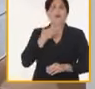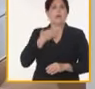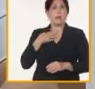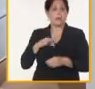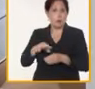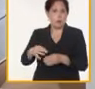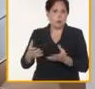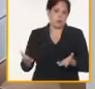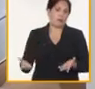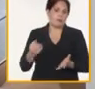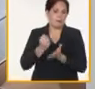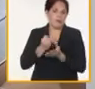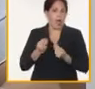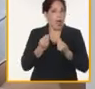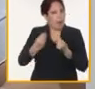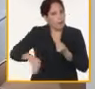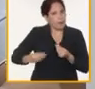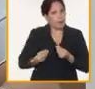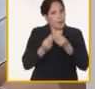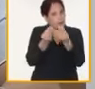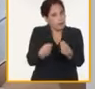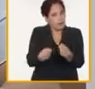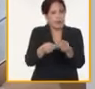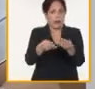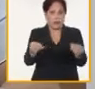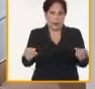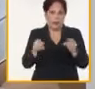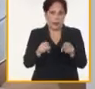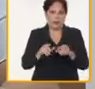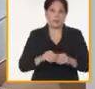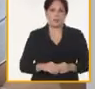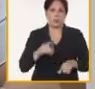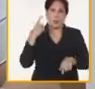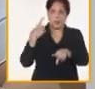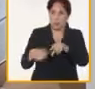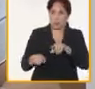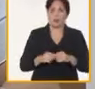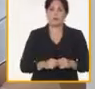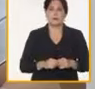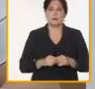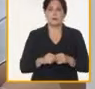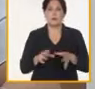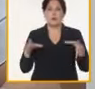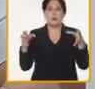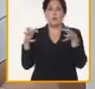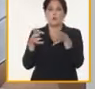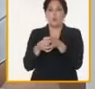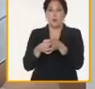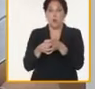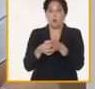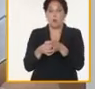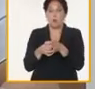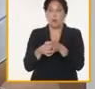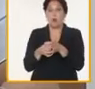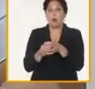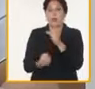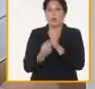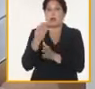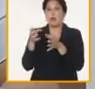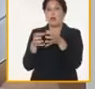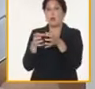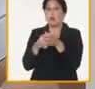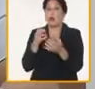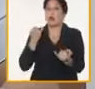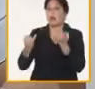oficial de ese certifico de tierra se ha creado un movimiento muy interesante porque hay